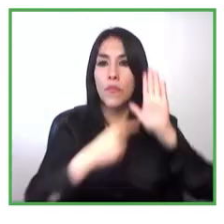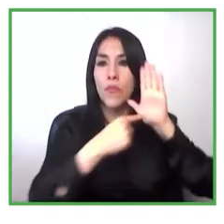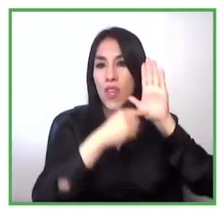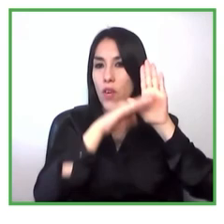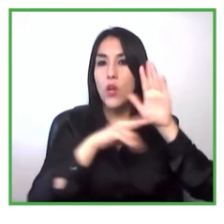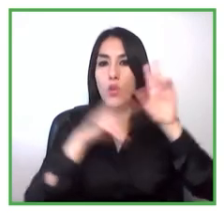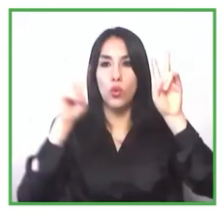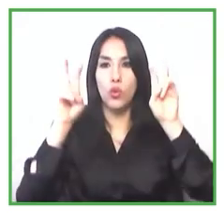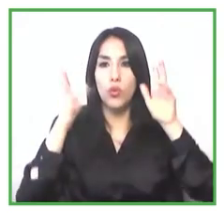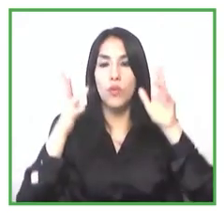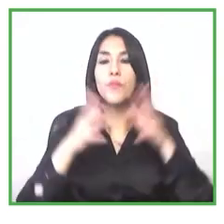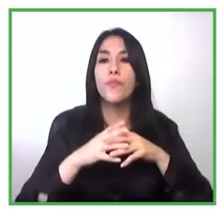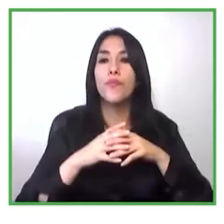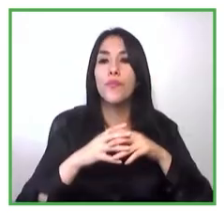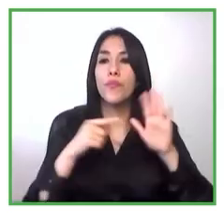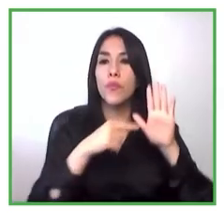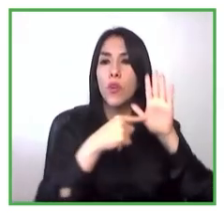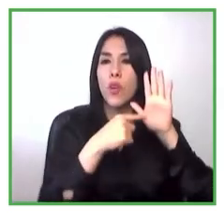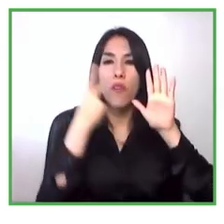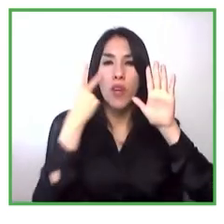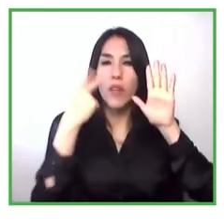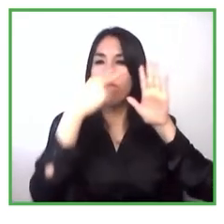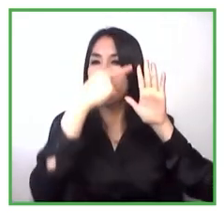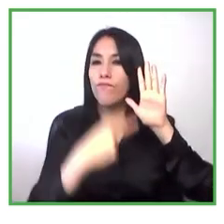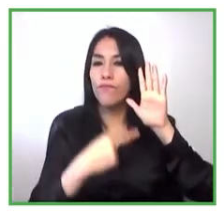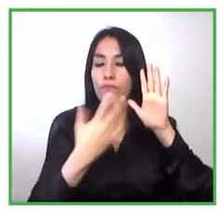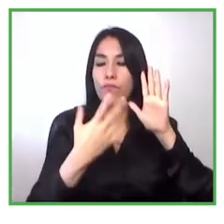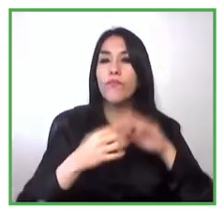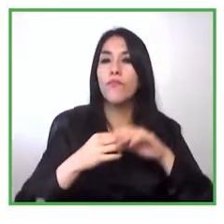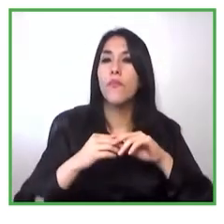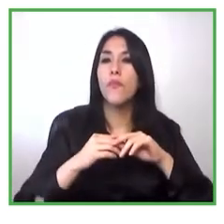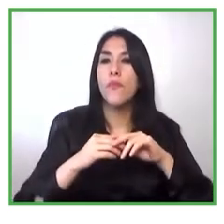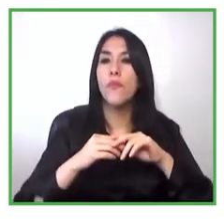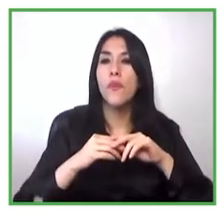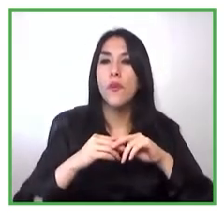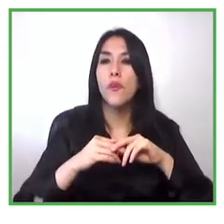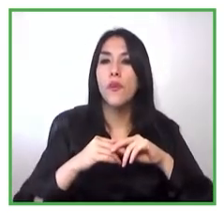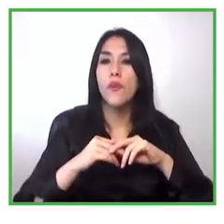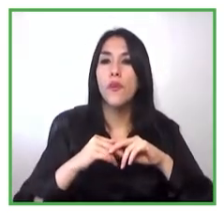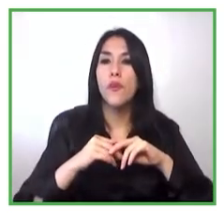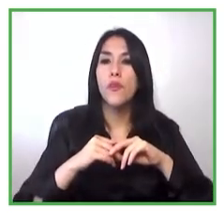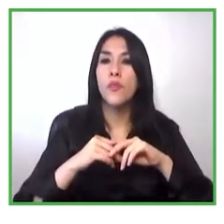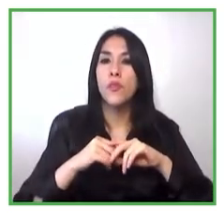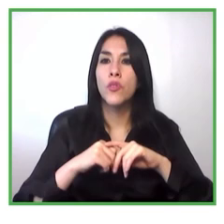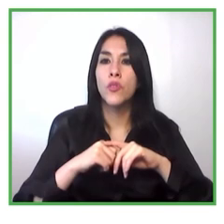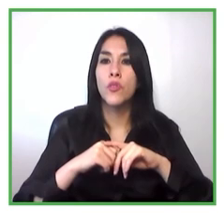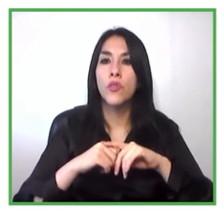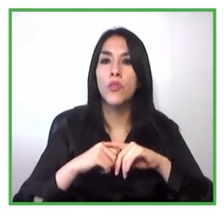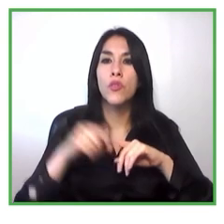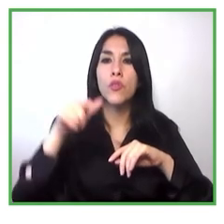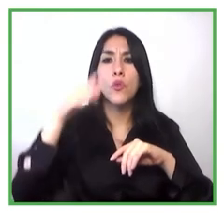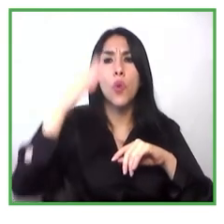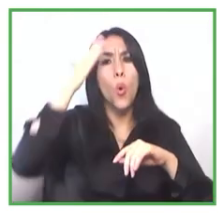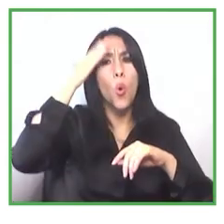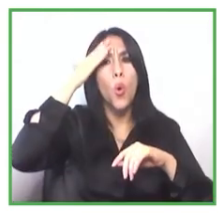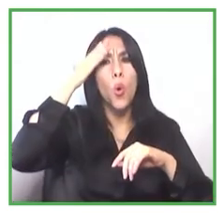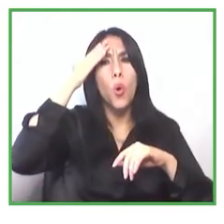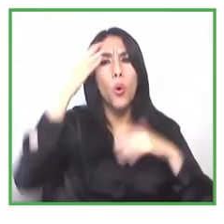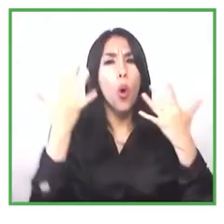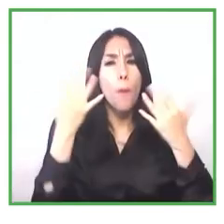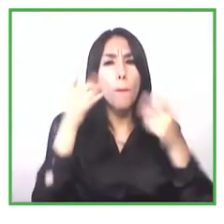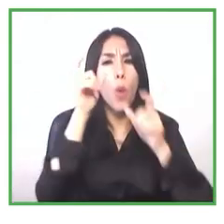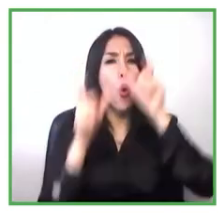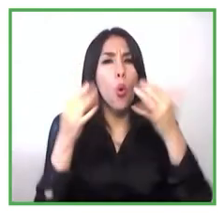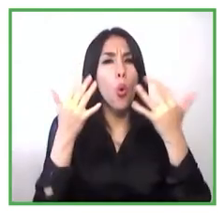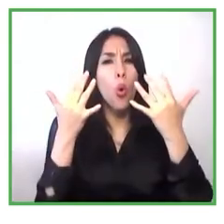que nos permita saber cuántos emprendedores hay en el país o cuántos emprendedores hay en una determinada ciudad en qué sectores de la